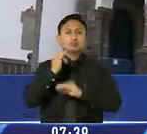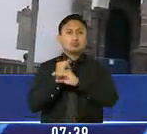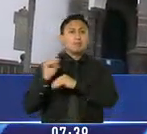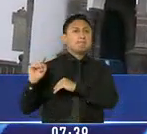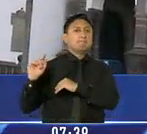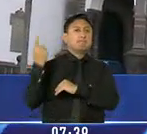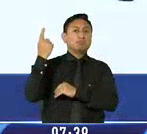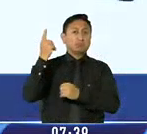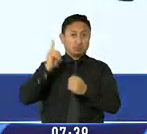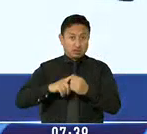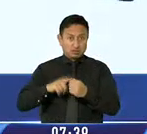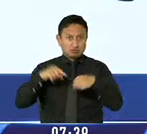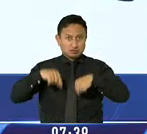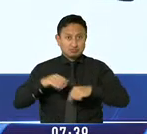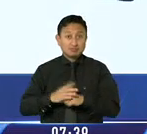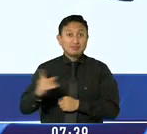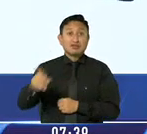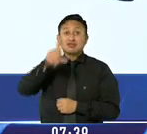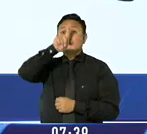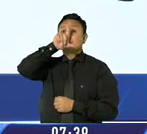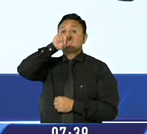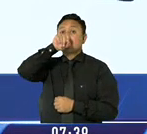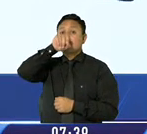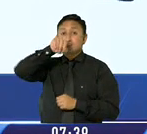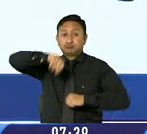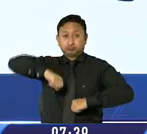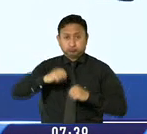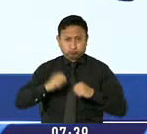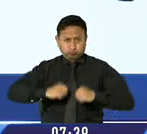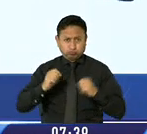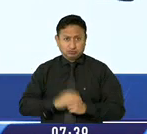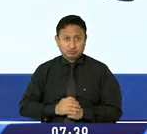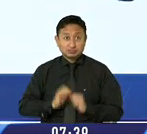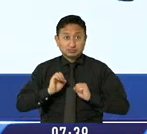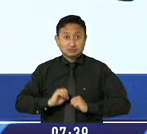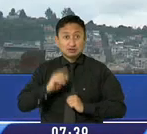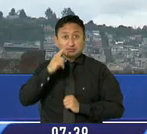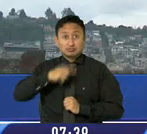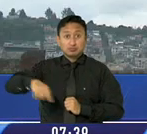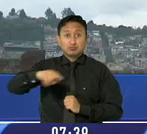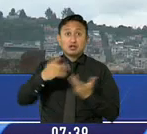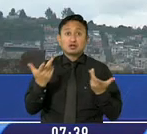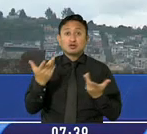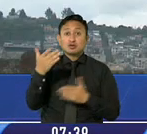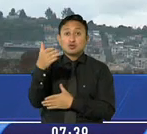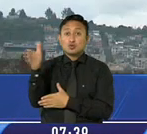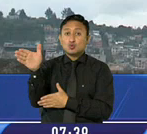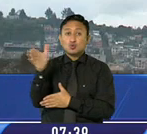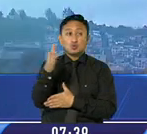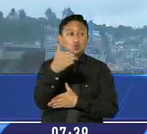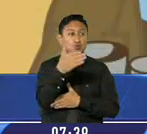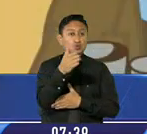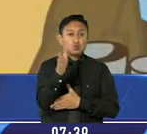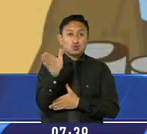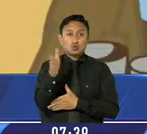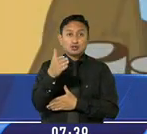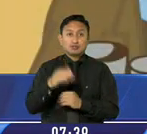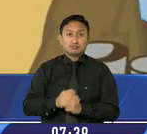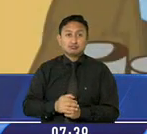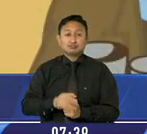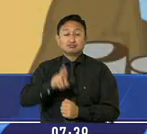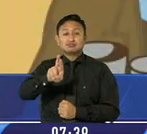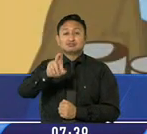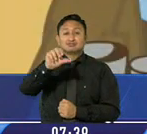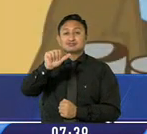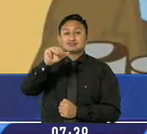historias mágicas. El gallo de hierro ubicado en una de sus cúpulas cuya función es indicar la dirección del viento es el protagonista. Don Ramón un